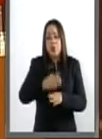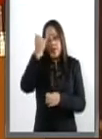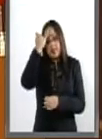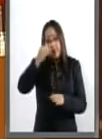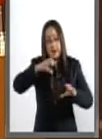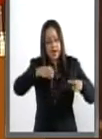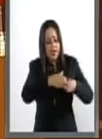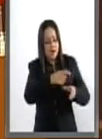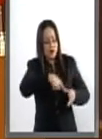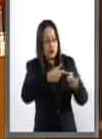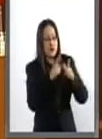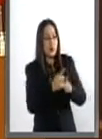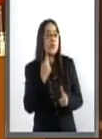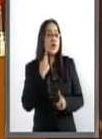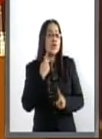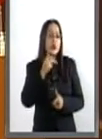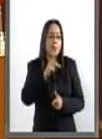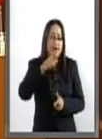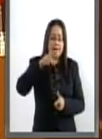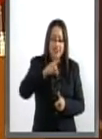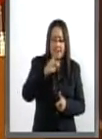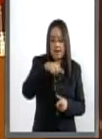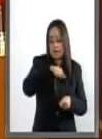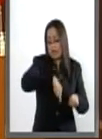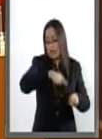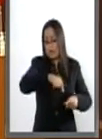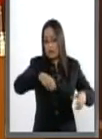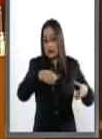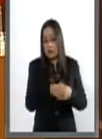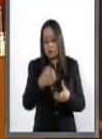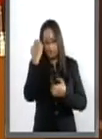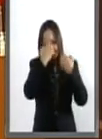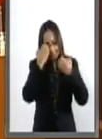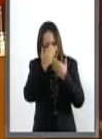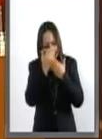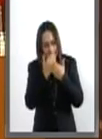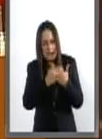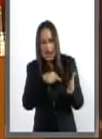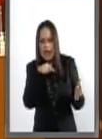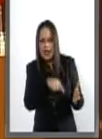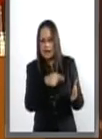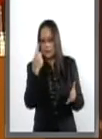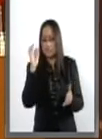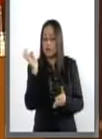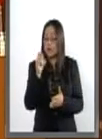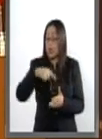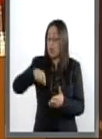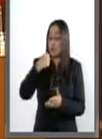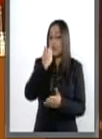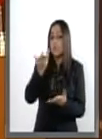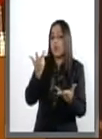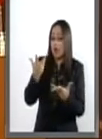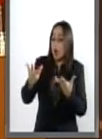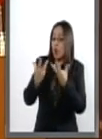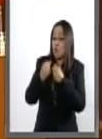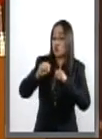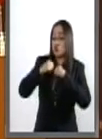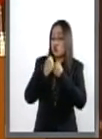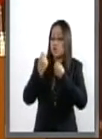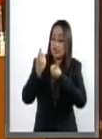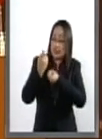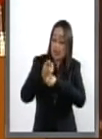izquierda progresista, insistiremos en una revisión a profundidad y de ser necesario, buscaremos de la mano de la sociedad